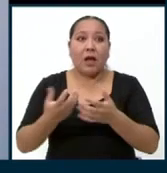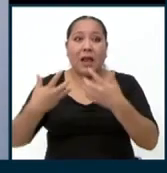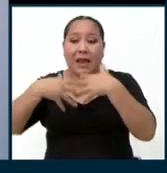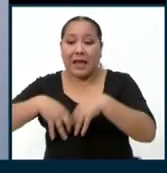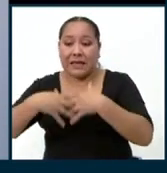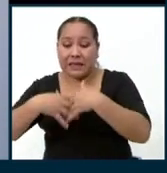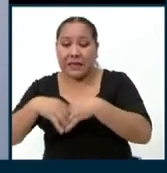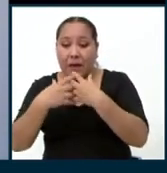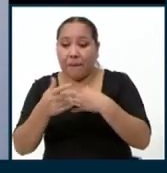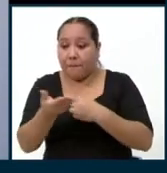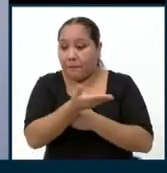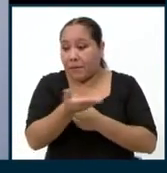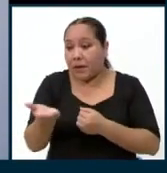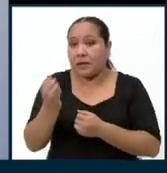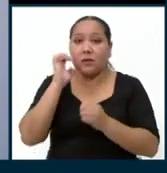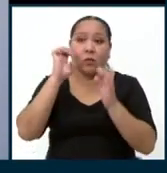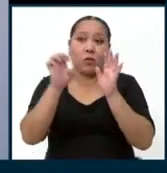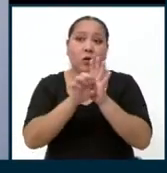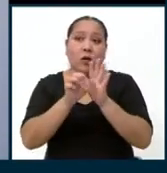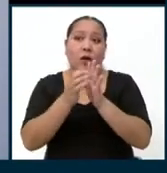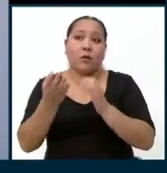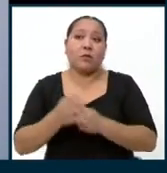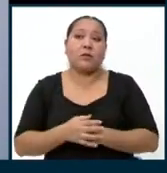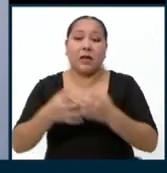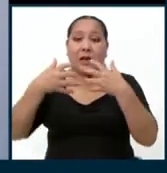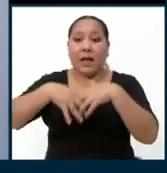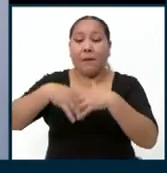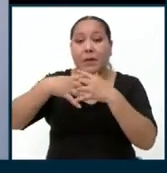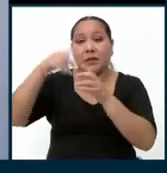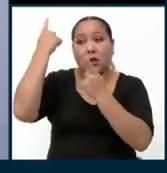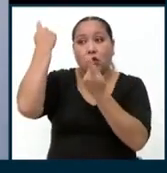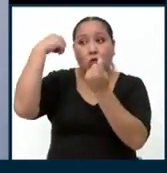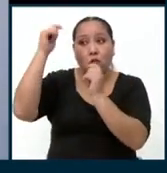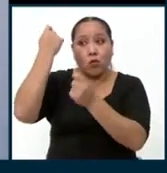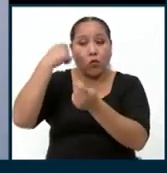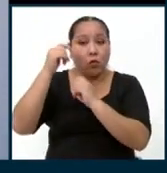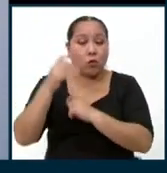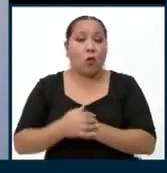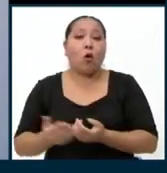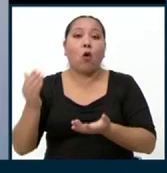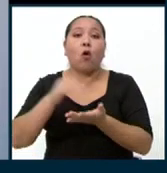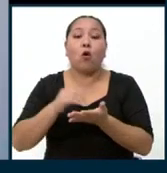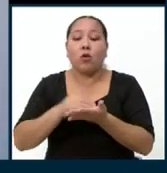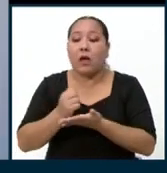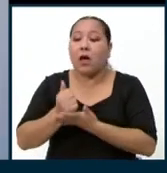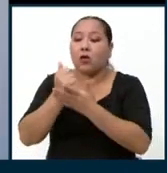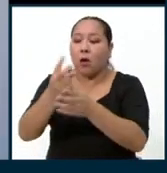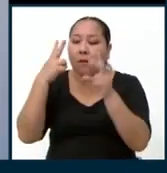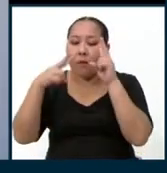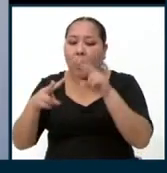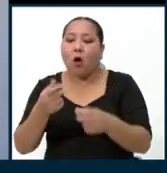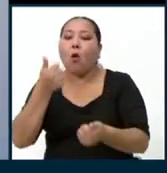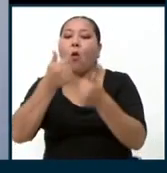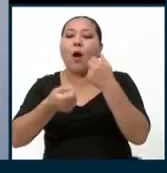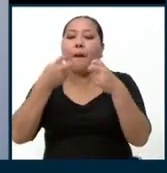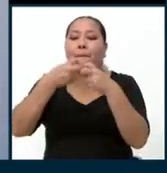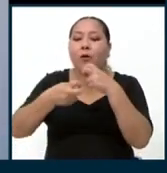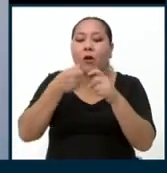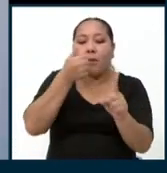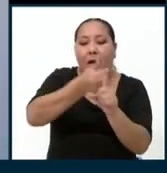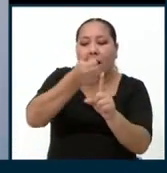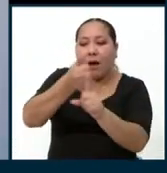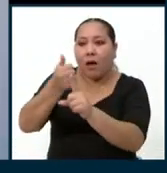turísticas, pues reactivarlas, ver la problemática de cada uno, ¿no?